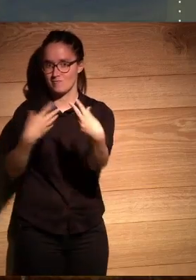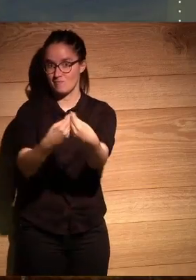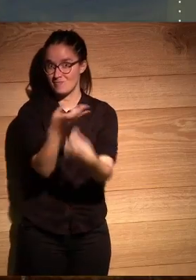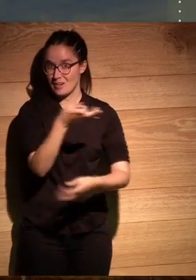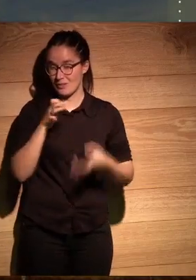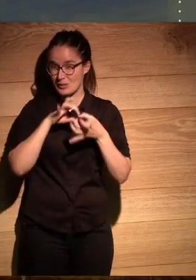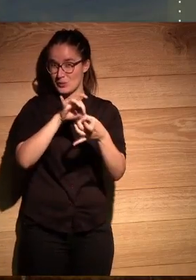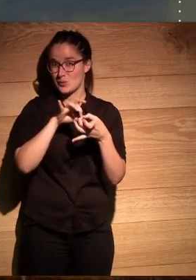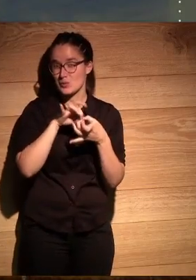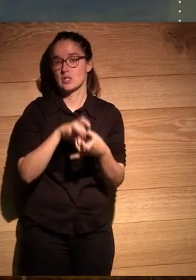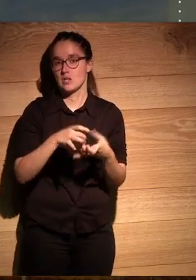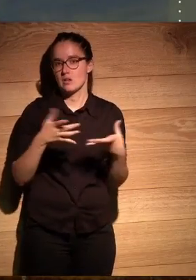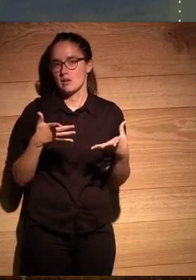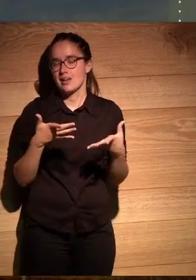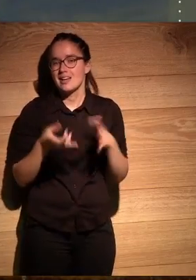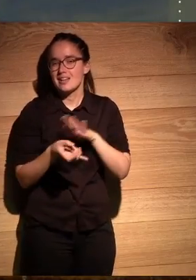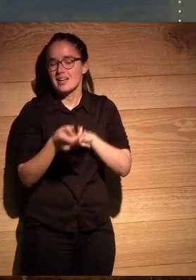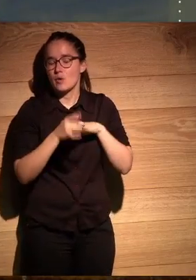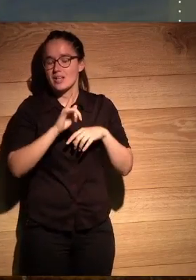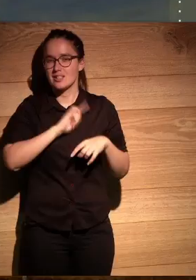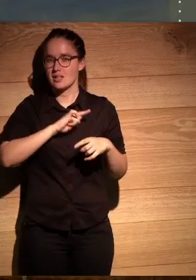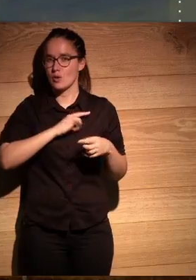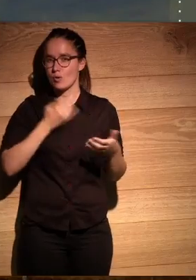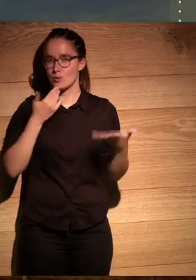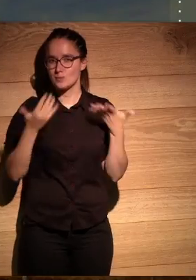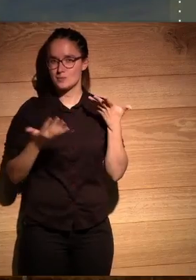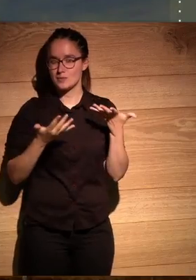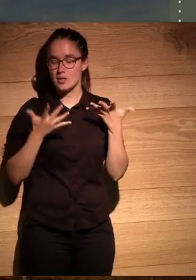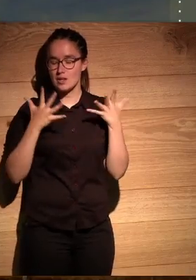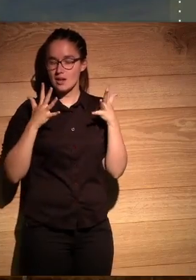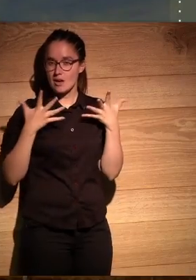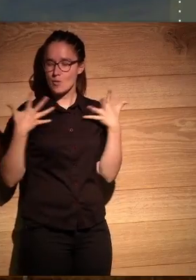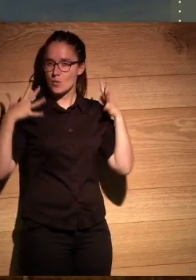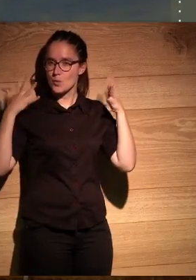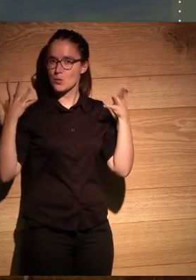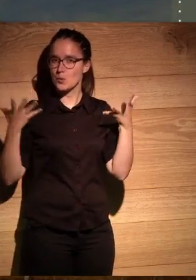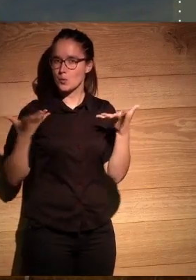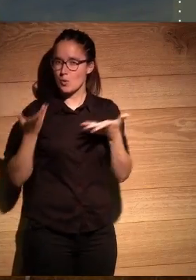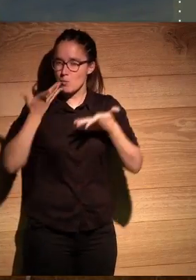que genera una sensación un poco de que envuelve ¿no?